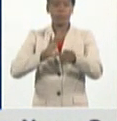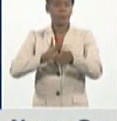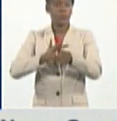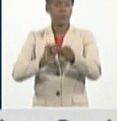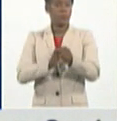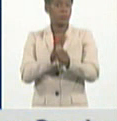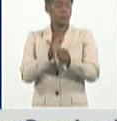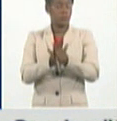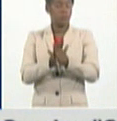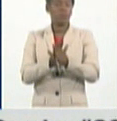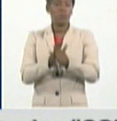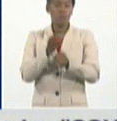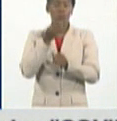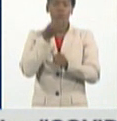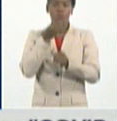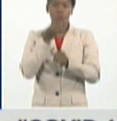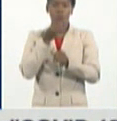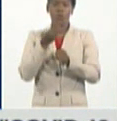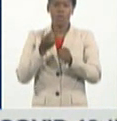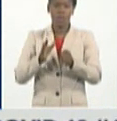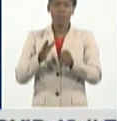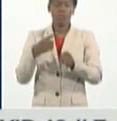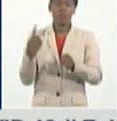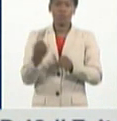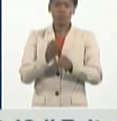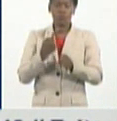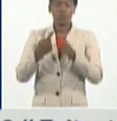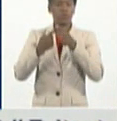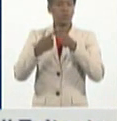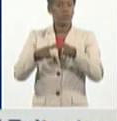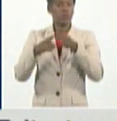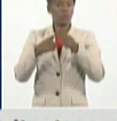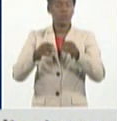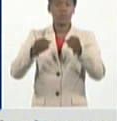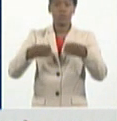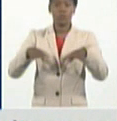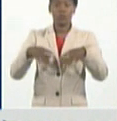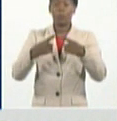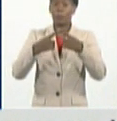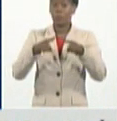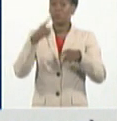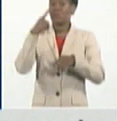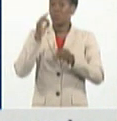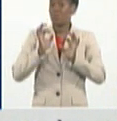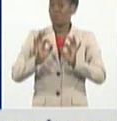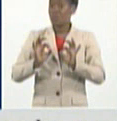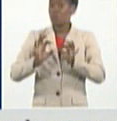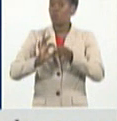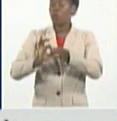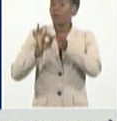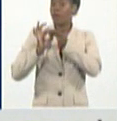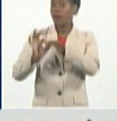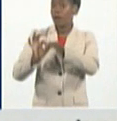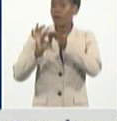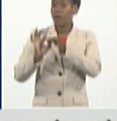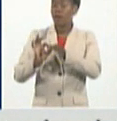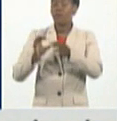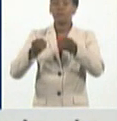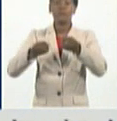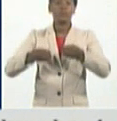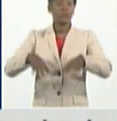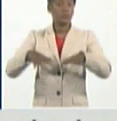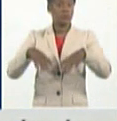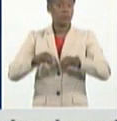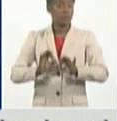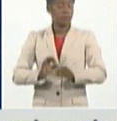enfermedad, como consecuencia de las nuevas variantes y del comportamiento mucho más agresivo que tiene, que está